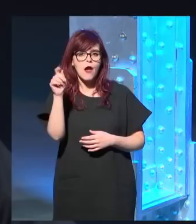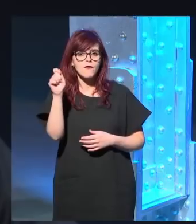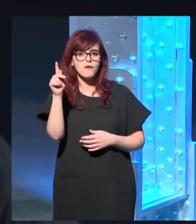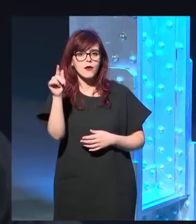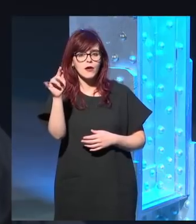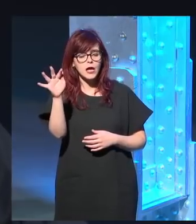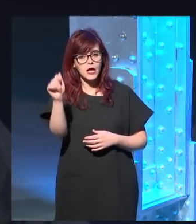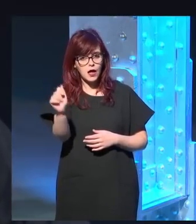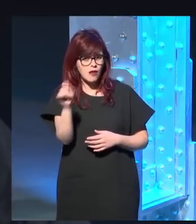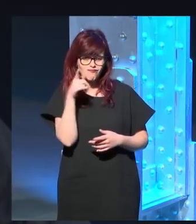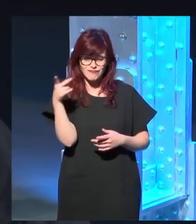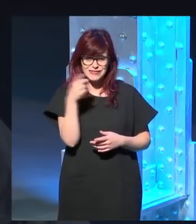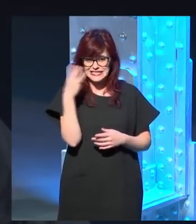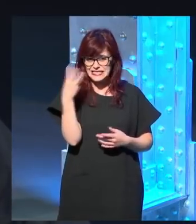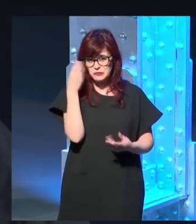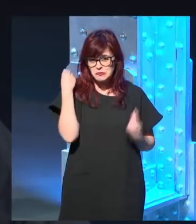mismo,